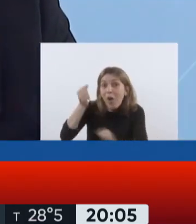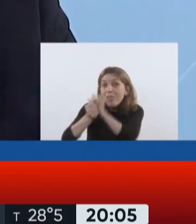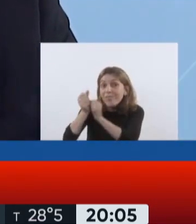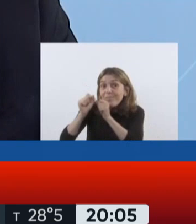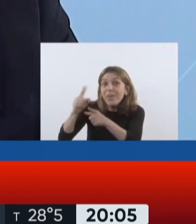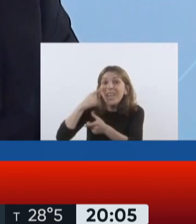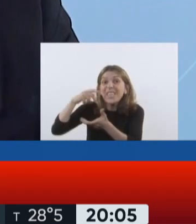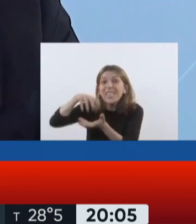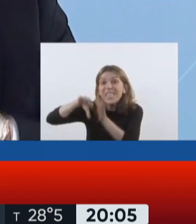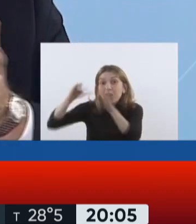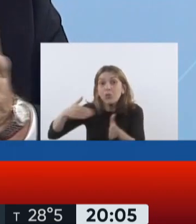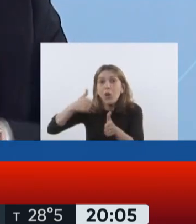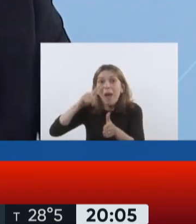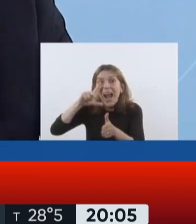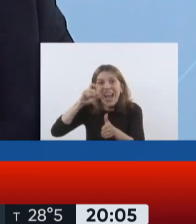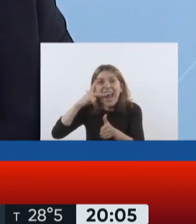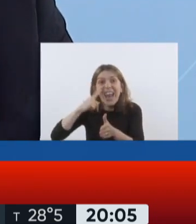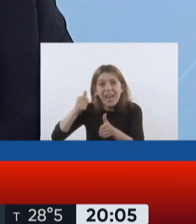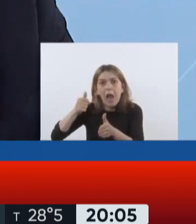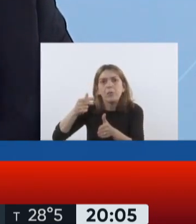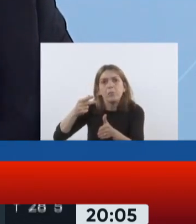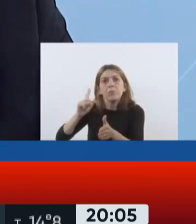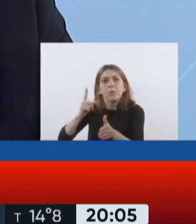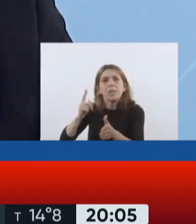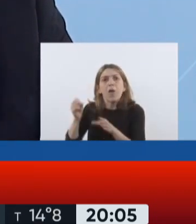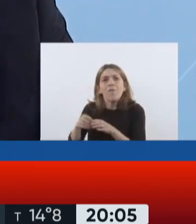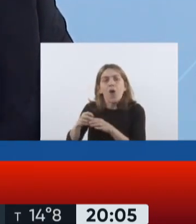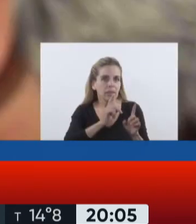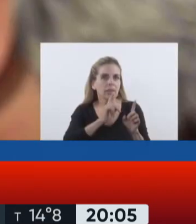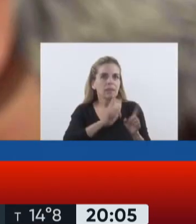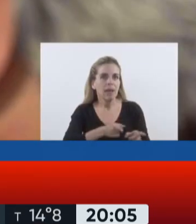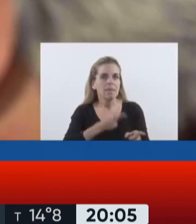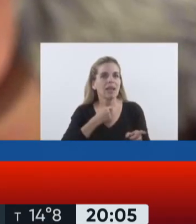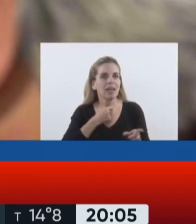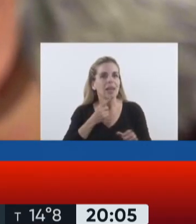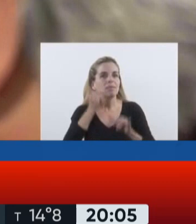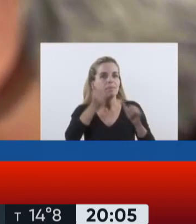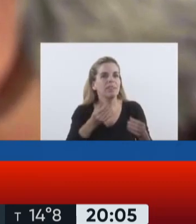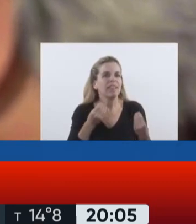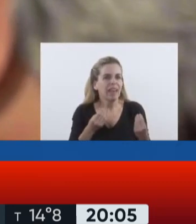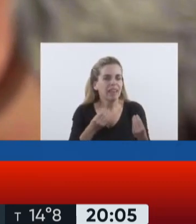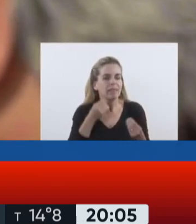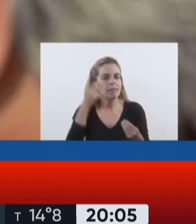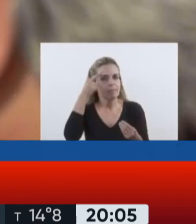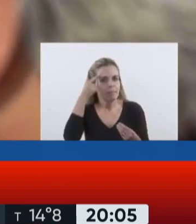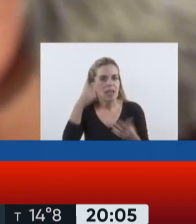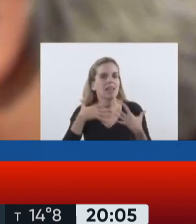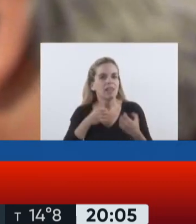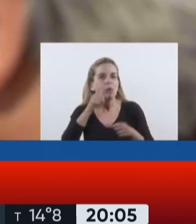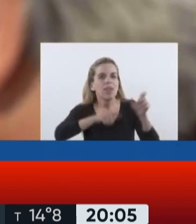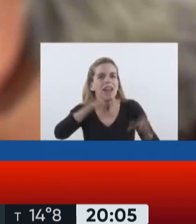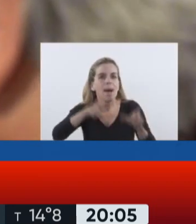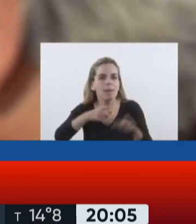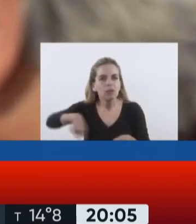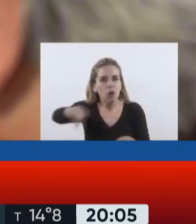Instituto Gamaleya y financiada por el Fondo Soberano de la Federación Rusa. Cuando hablamos de la salud de las personas, hay